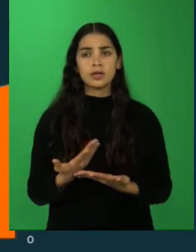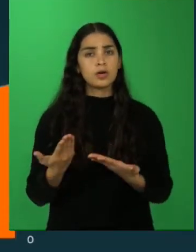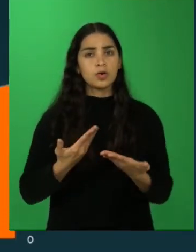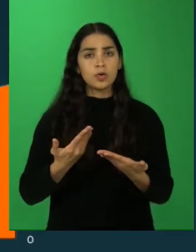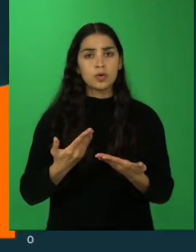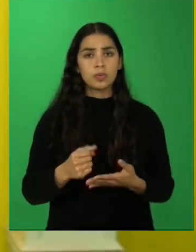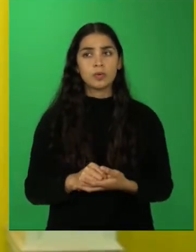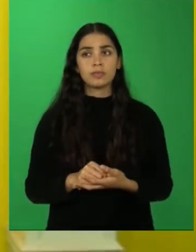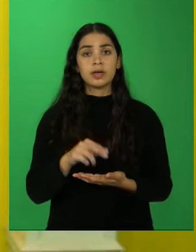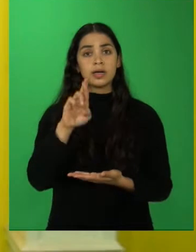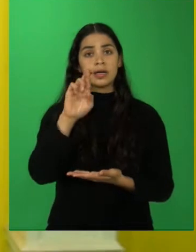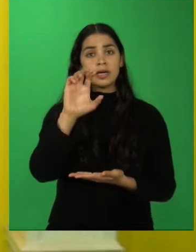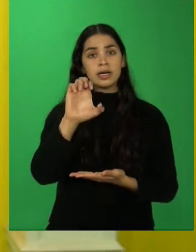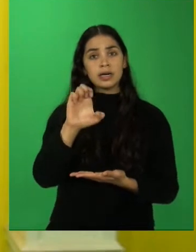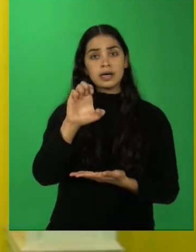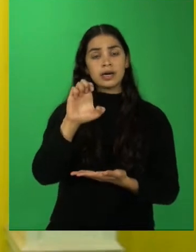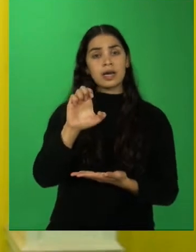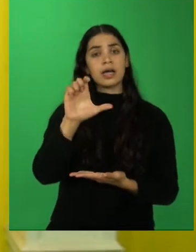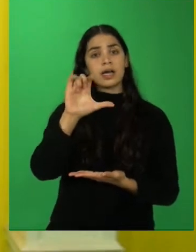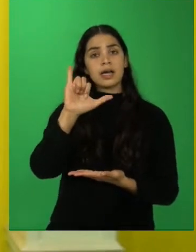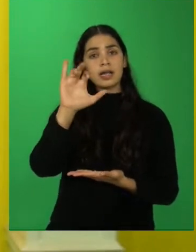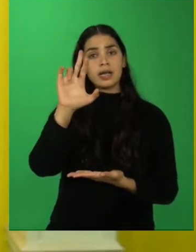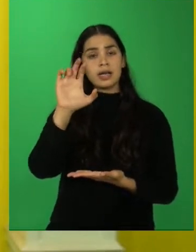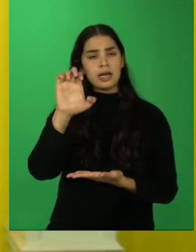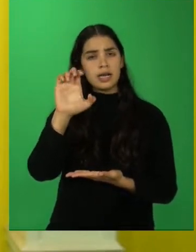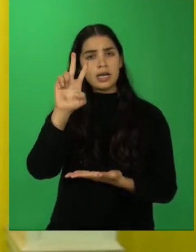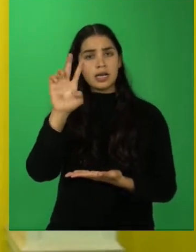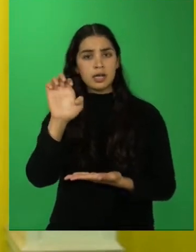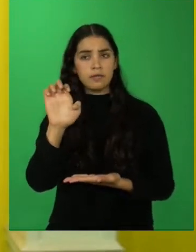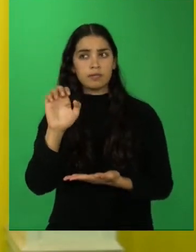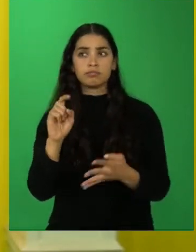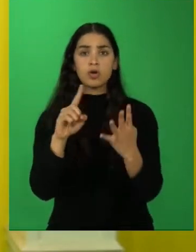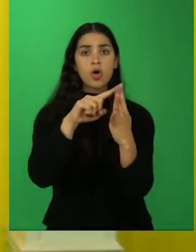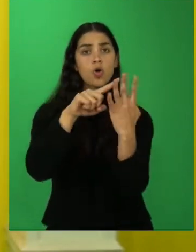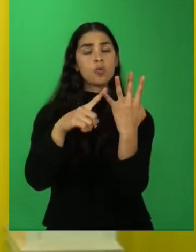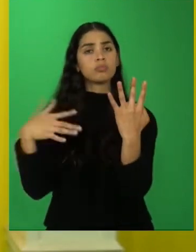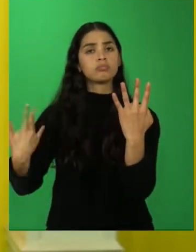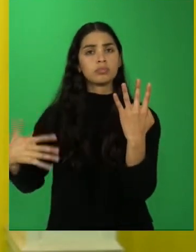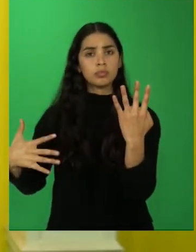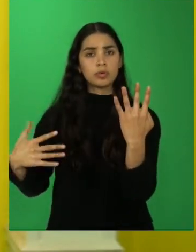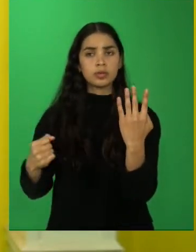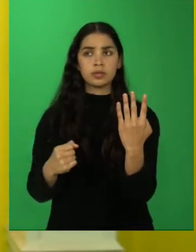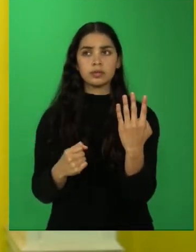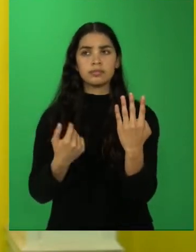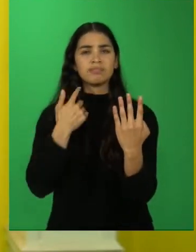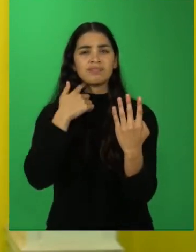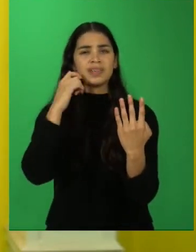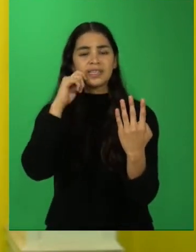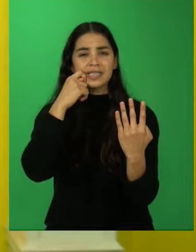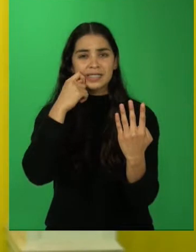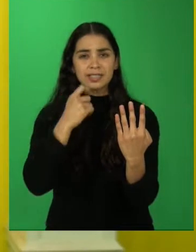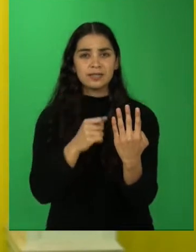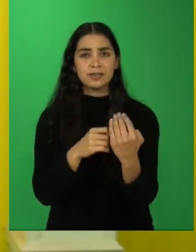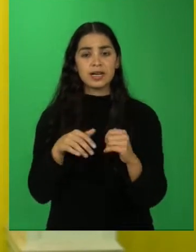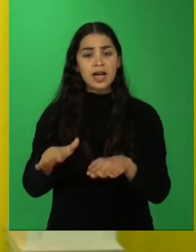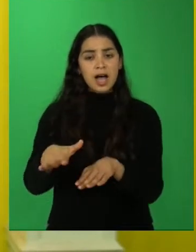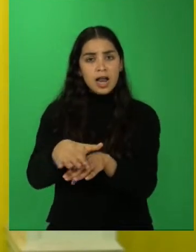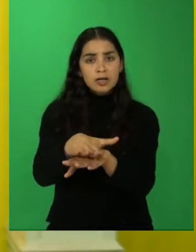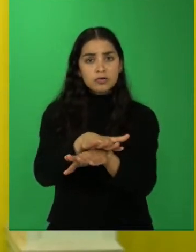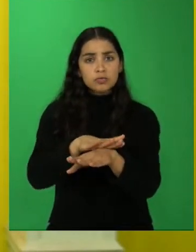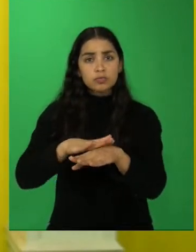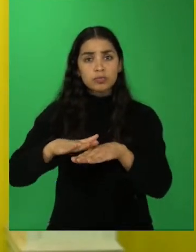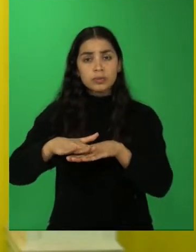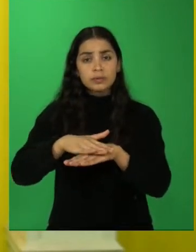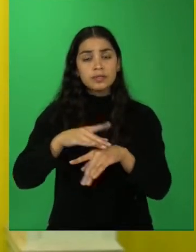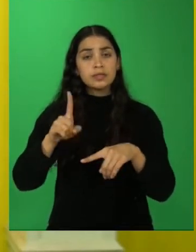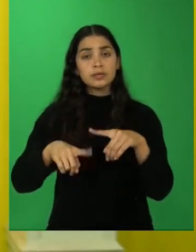caso el relieve. Las cuatro principales formas de relieve hacen referencia a la superficie de la tierra